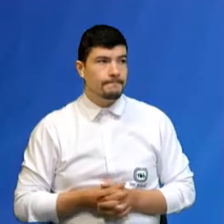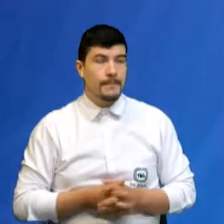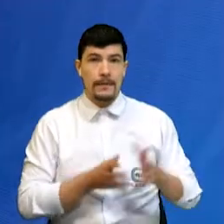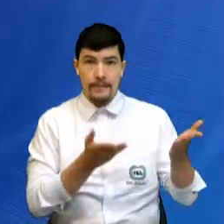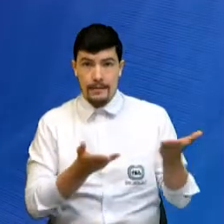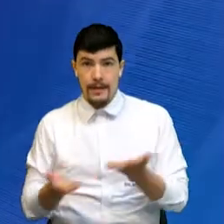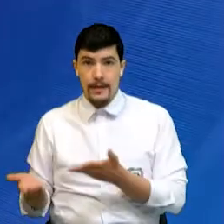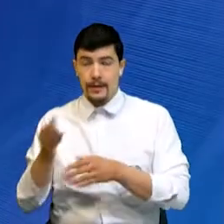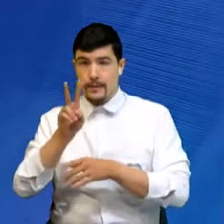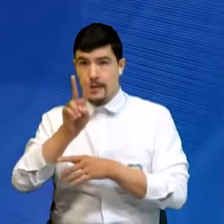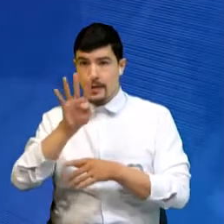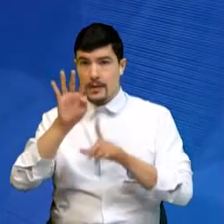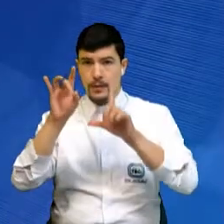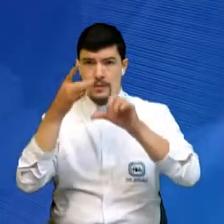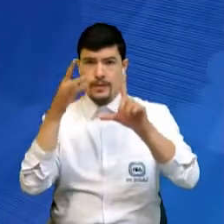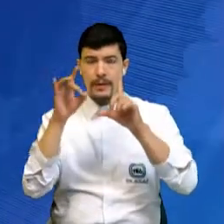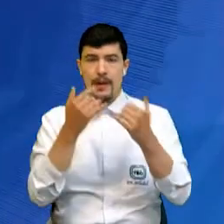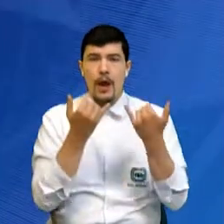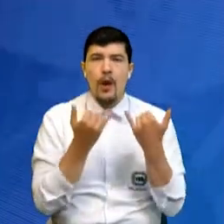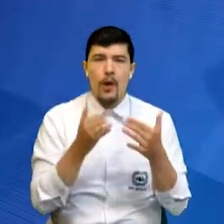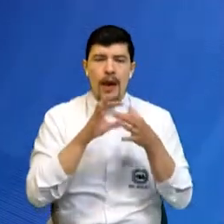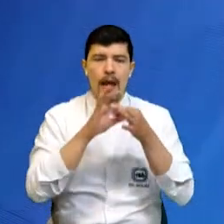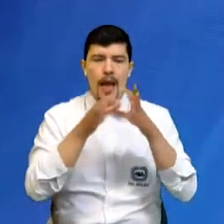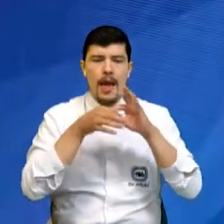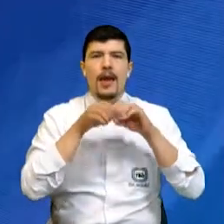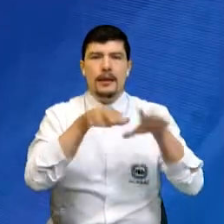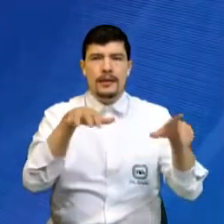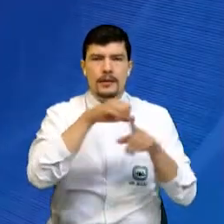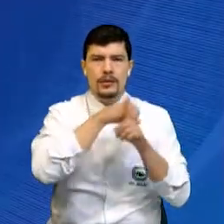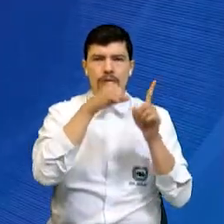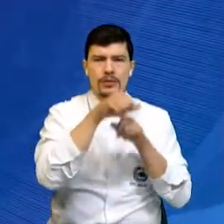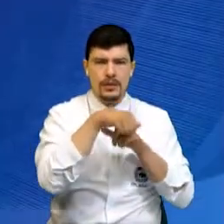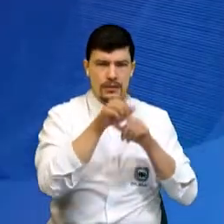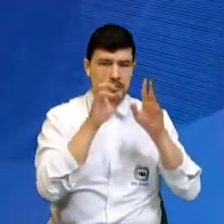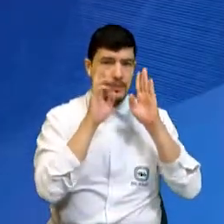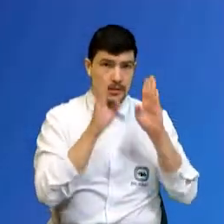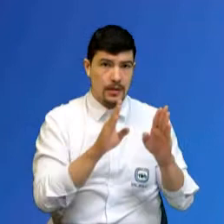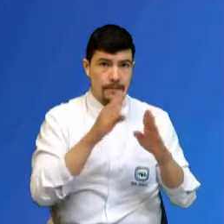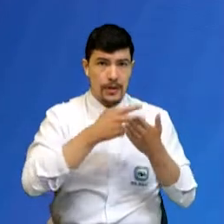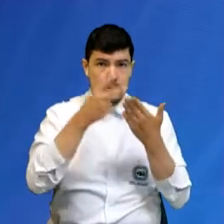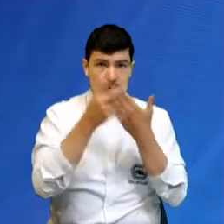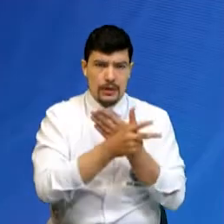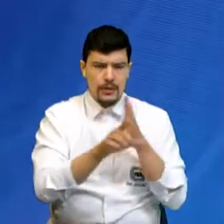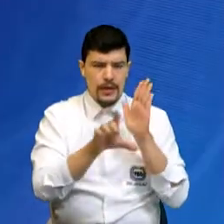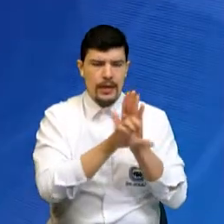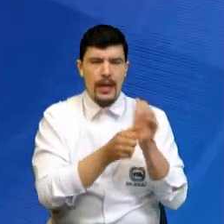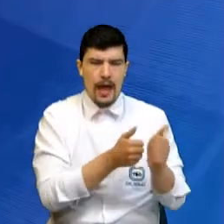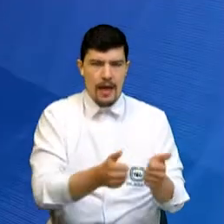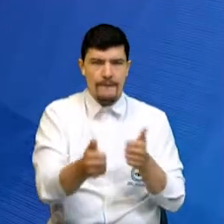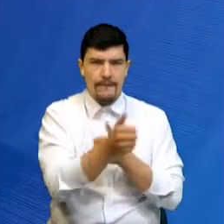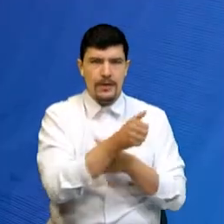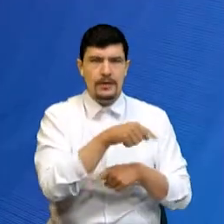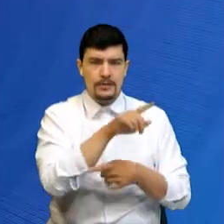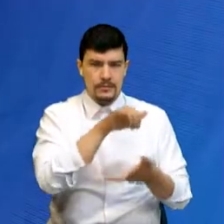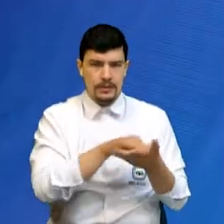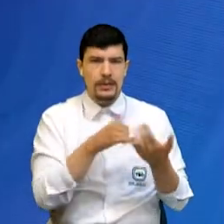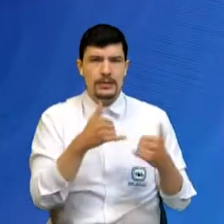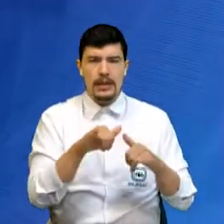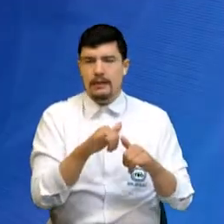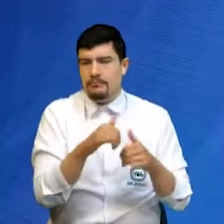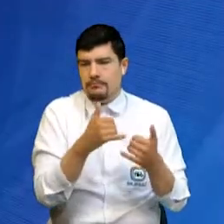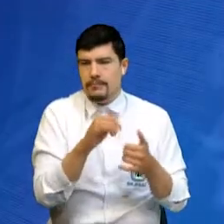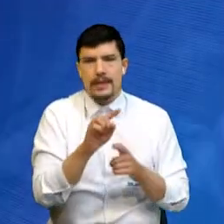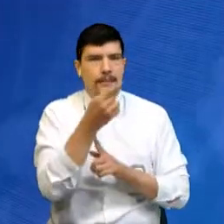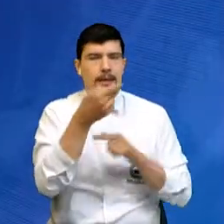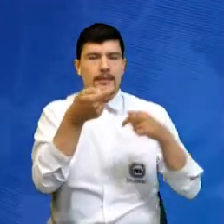Bienvenidos a 24 Digital, hoy en redes sociales ha sido tendencia el proyecto de ley que avanza ya en el Congreso pues ya pasó su primer debate y